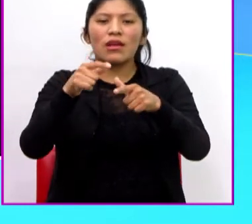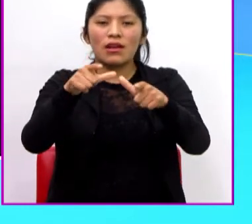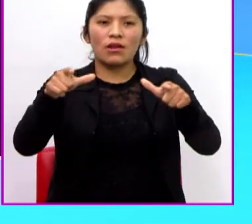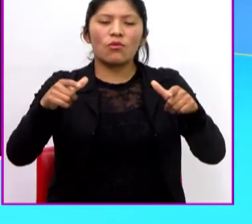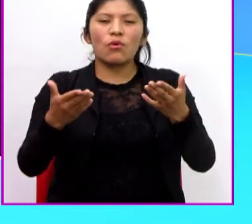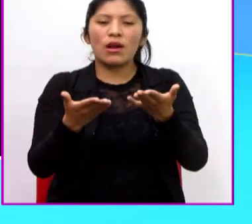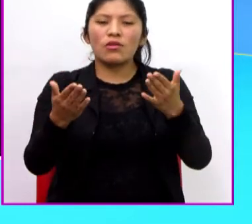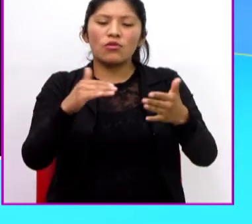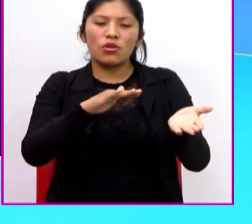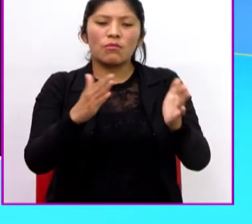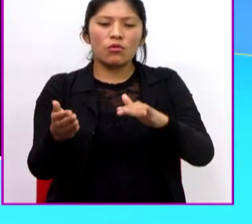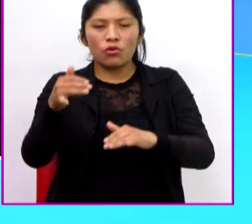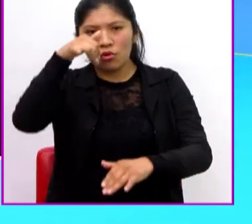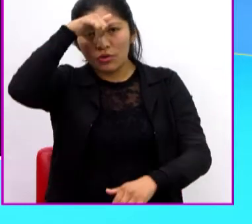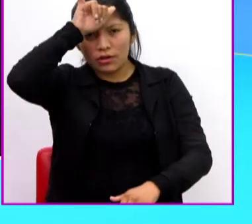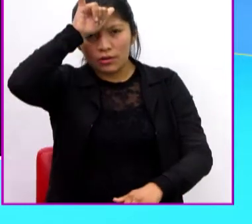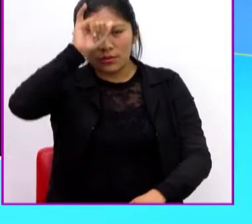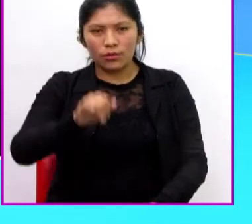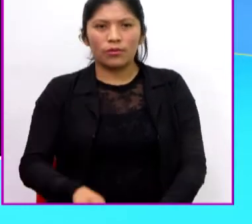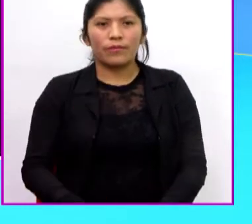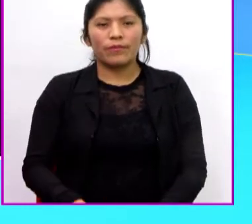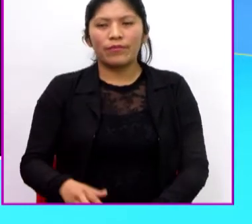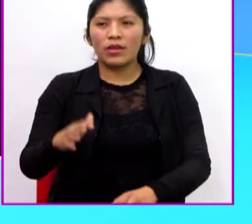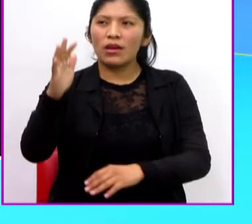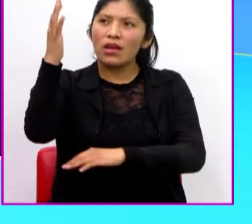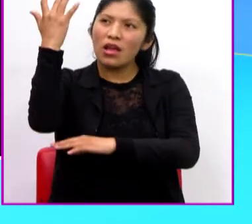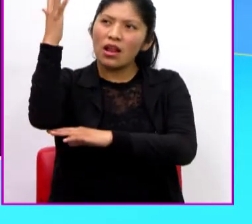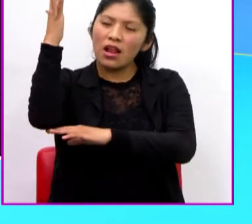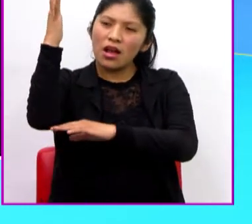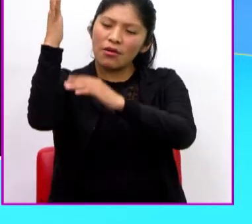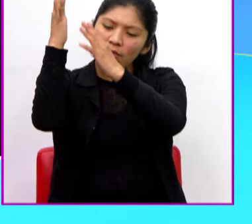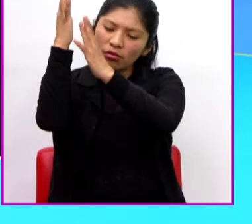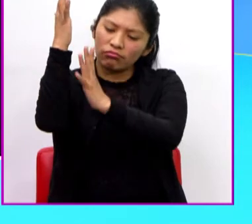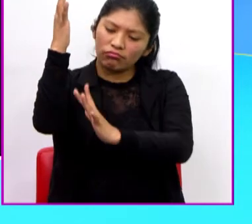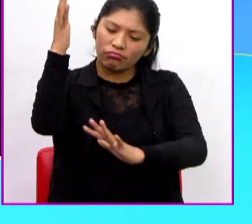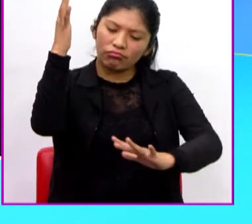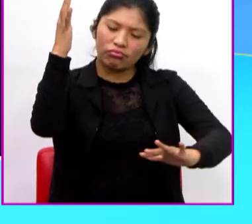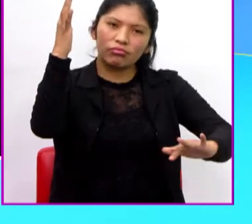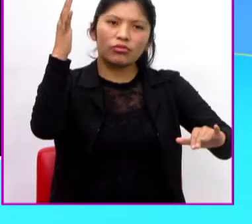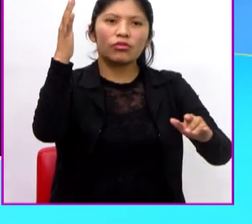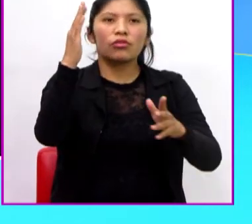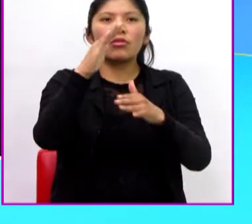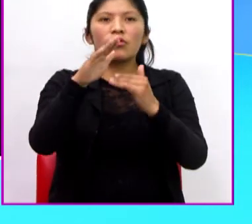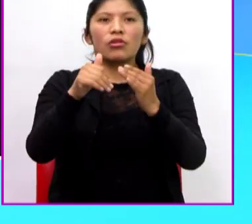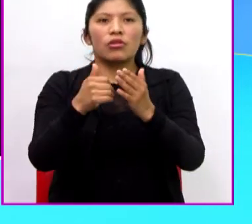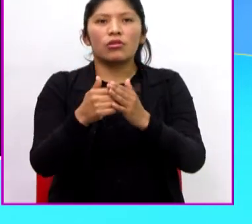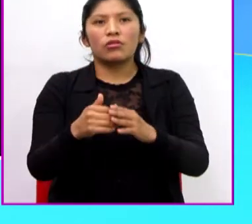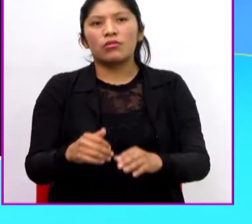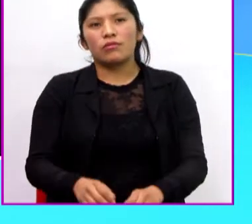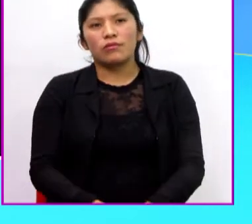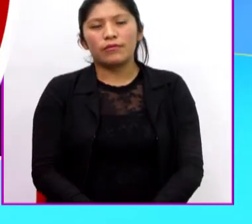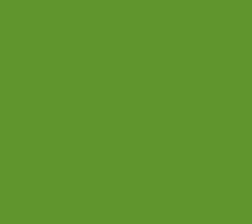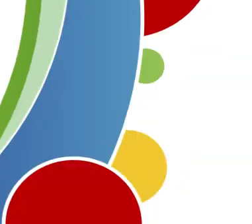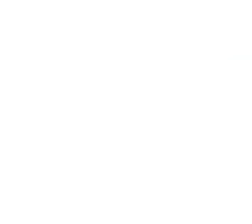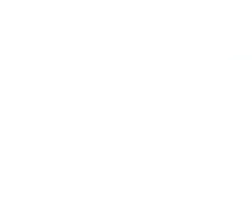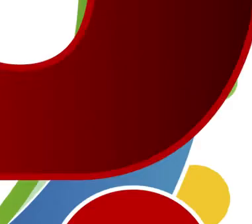el bravo toro. La sombra de un árbol le daba a las piedras las rayas del legendario MISINCO.